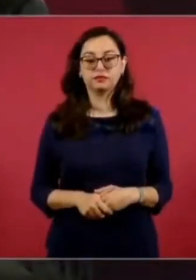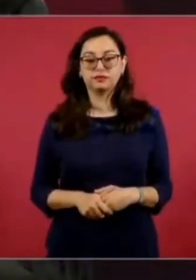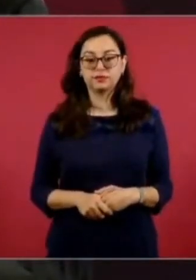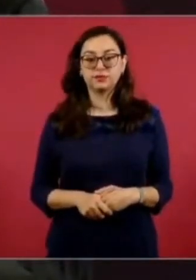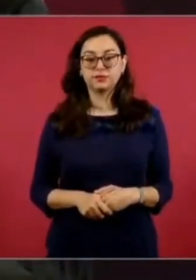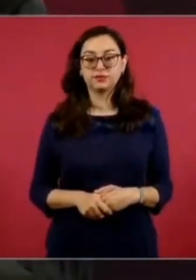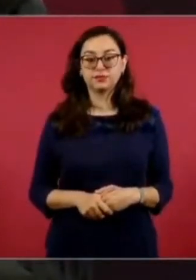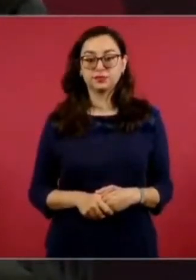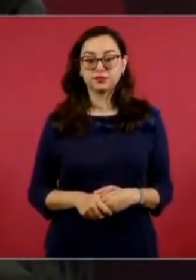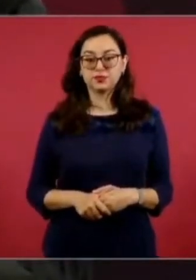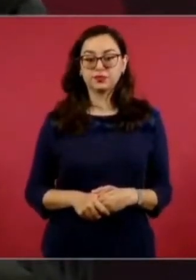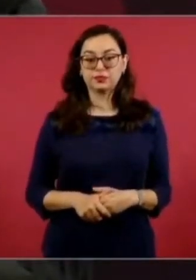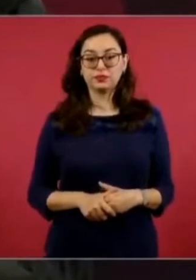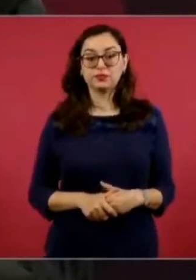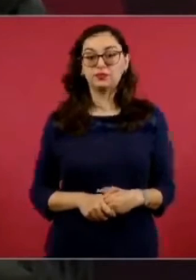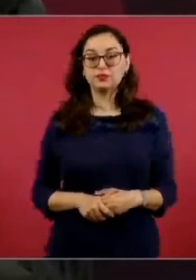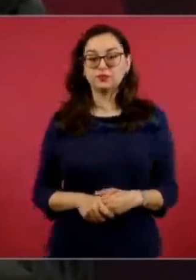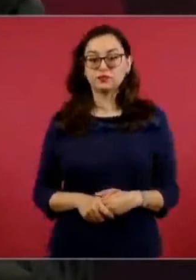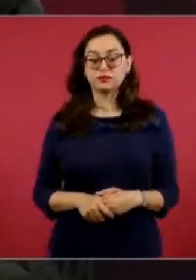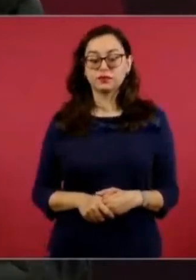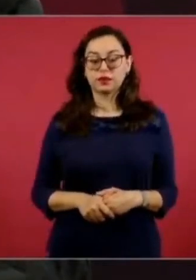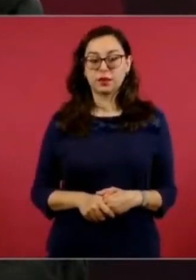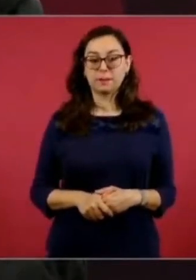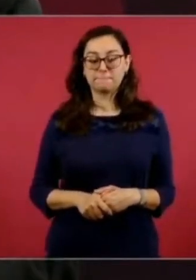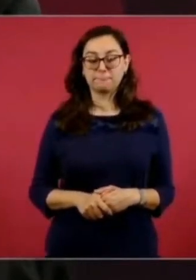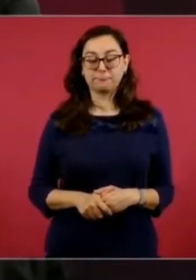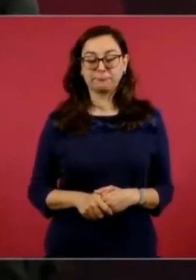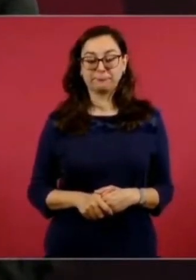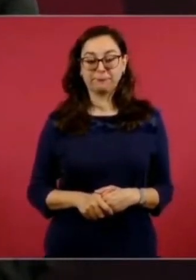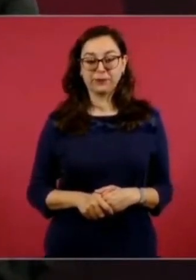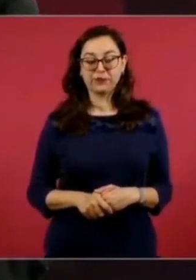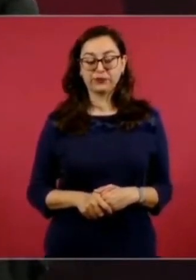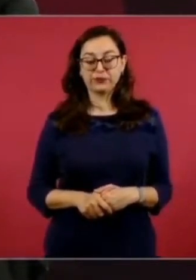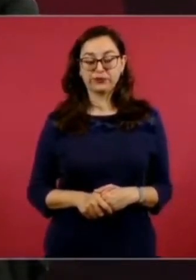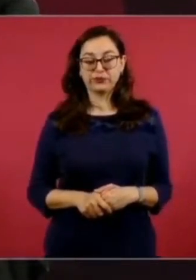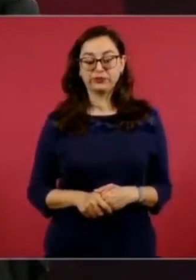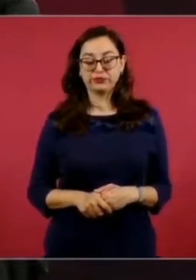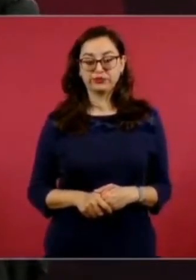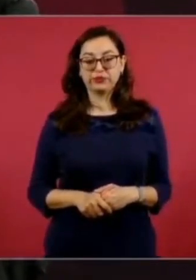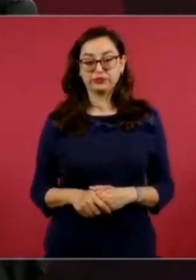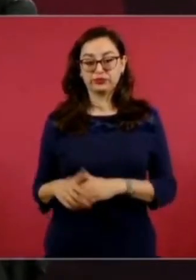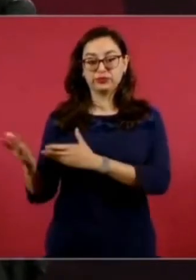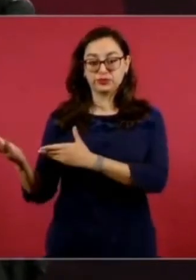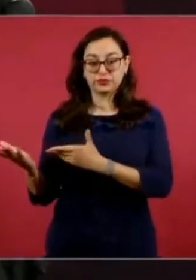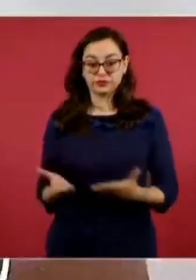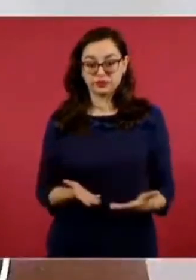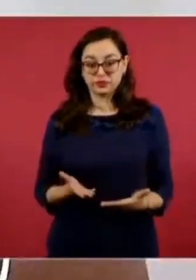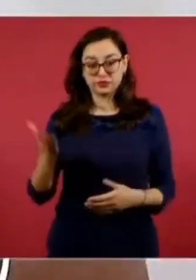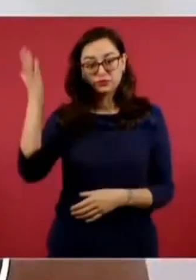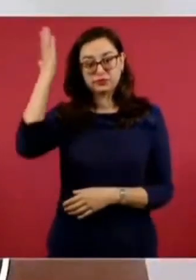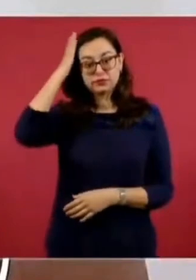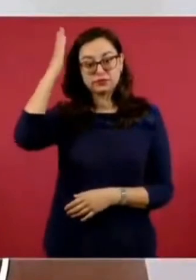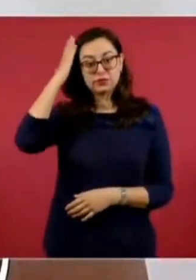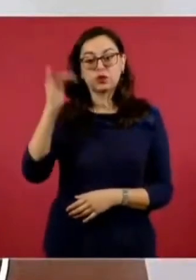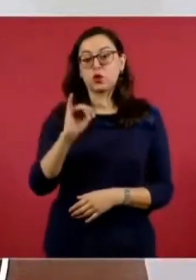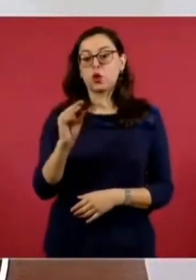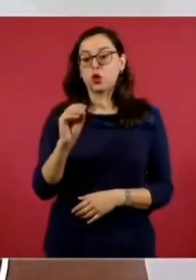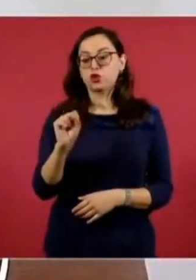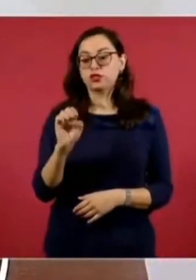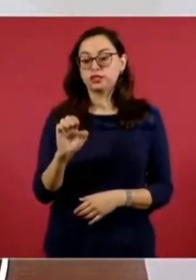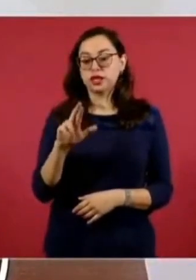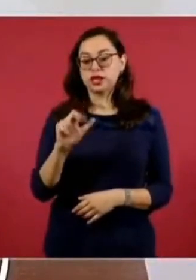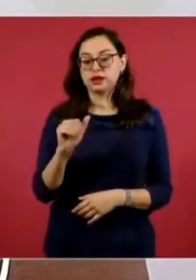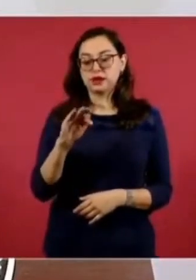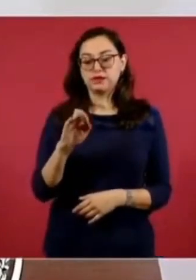a que el almirante José Rafael